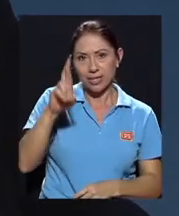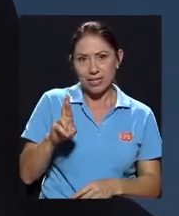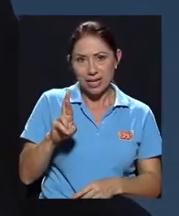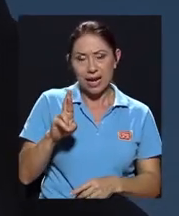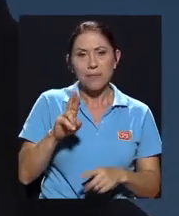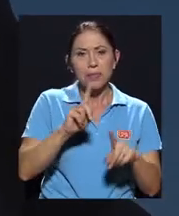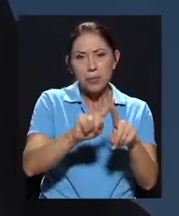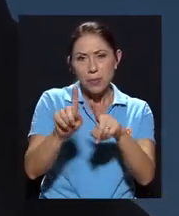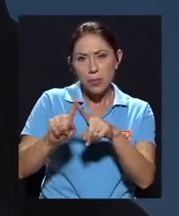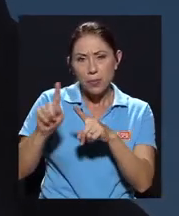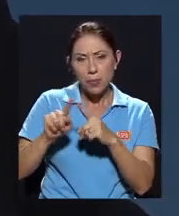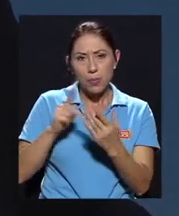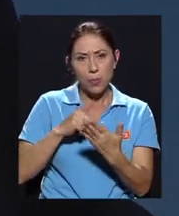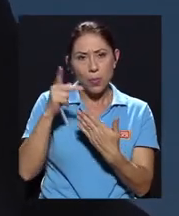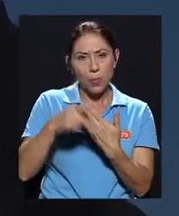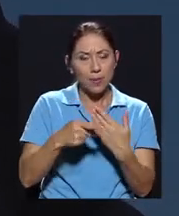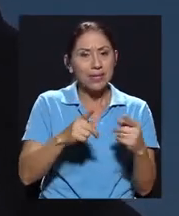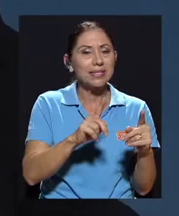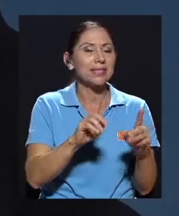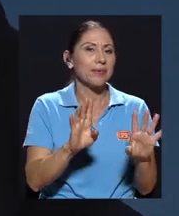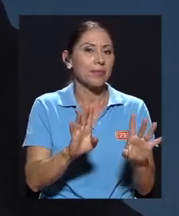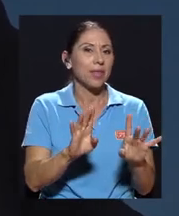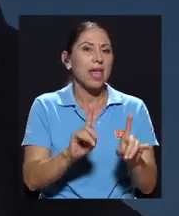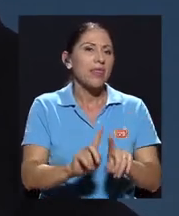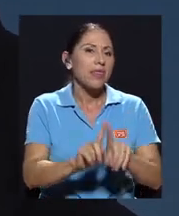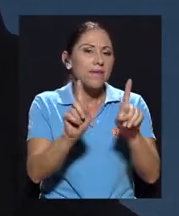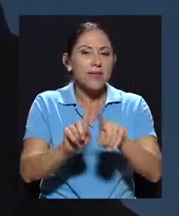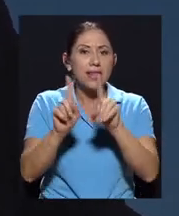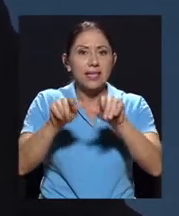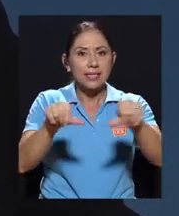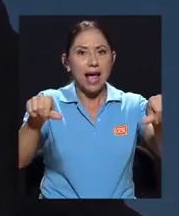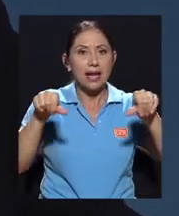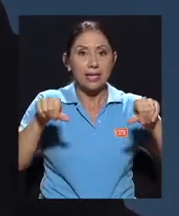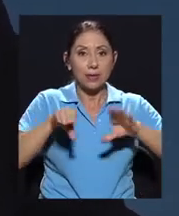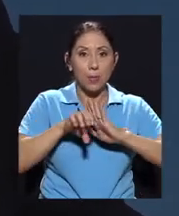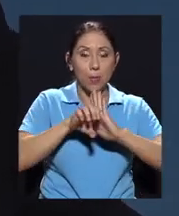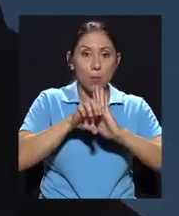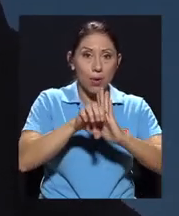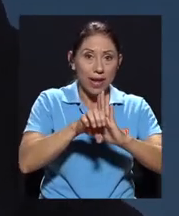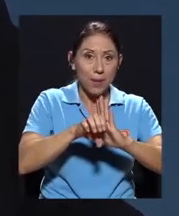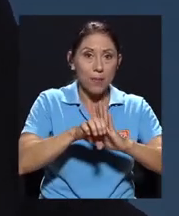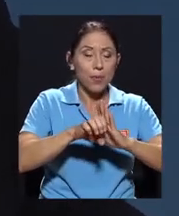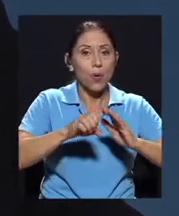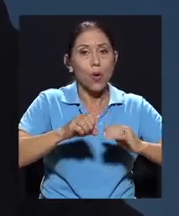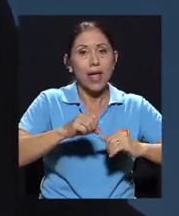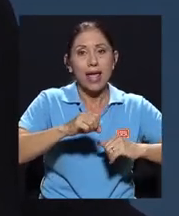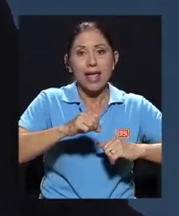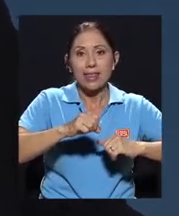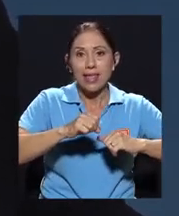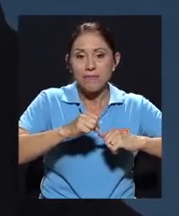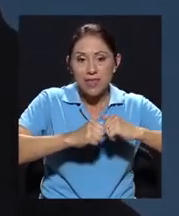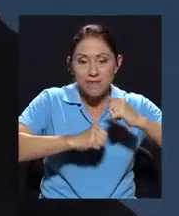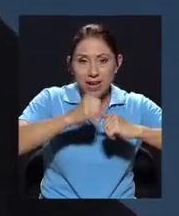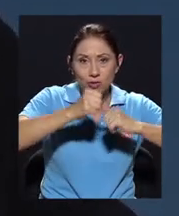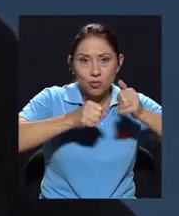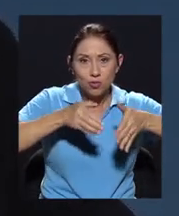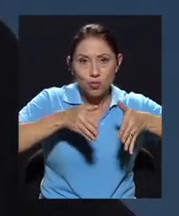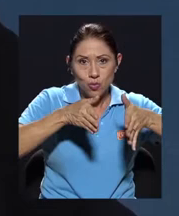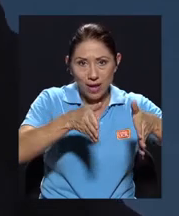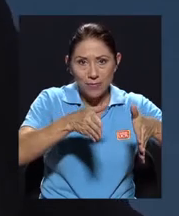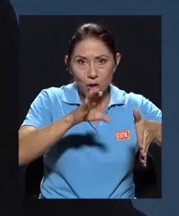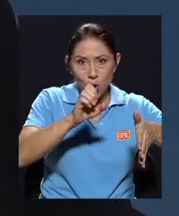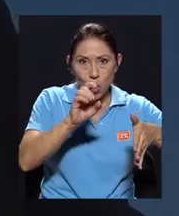en diferentes áreas. En el área, por ejemplo, esta infraestructura, esta costa, en donde participa tanto el sector